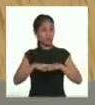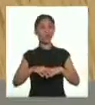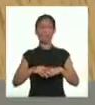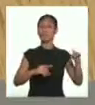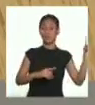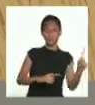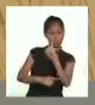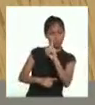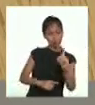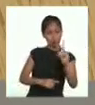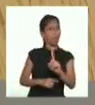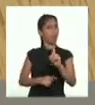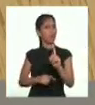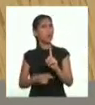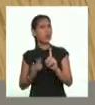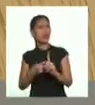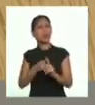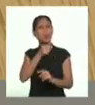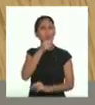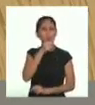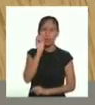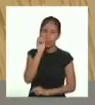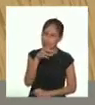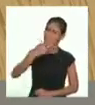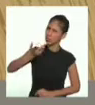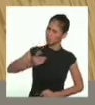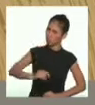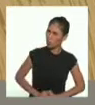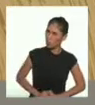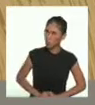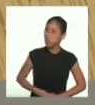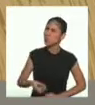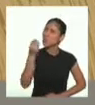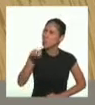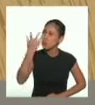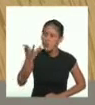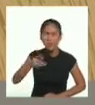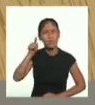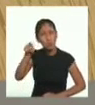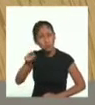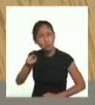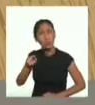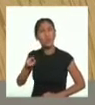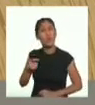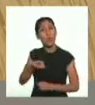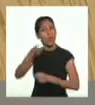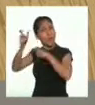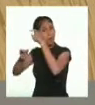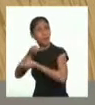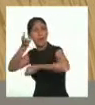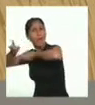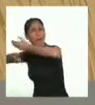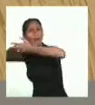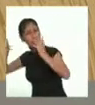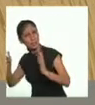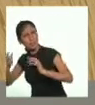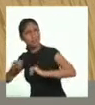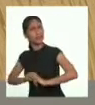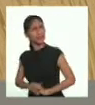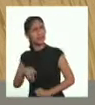vino Yatsajirita y le dijo a la mujer, ¿Por qué has avisado a tus paisanos?